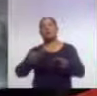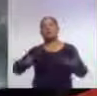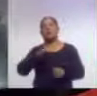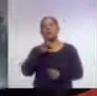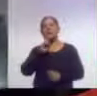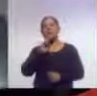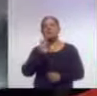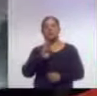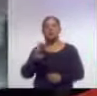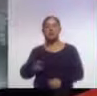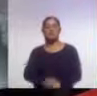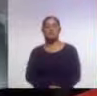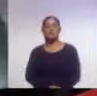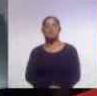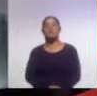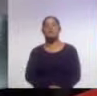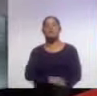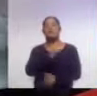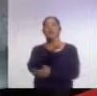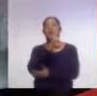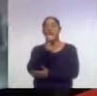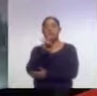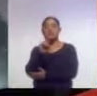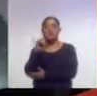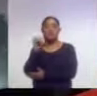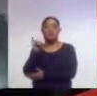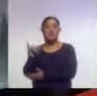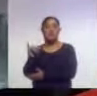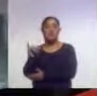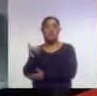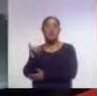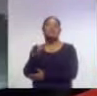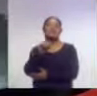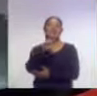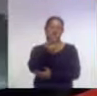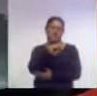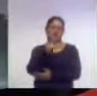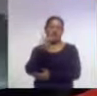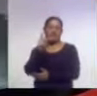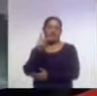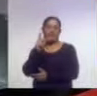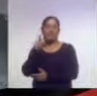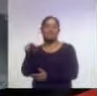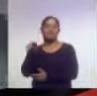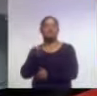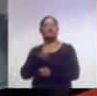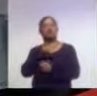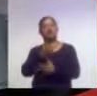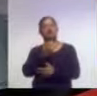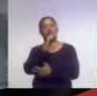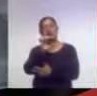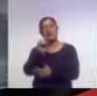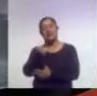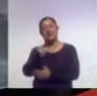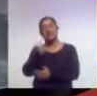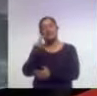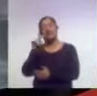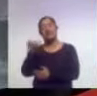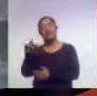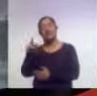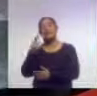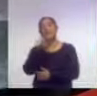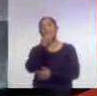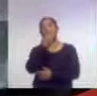El Centro de Desarrollo Infantil de San Pablo Apetatitlán recibió mejoras en sus instalaciones con una inversión superior a 1